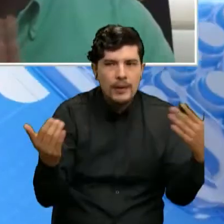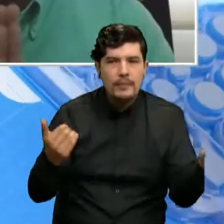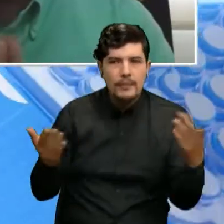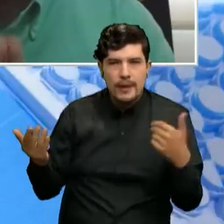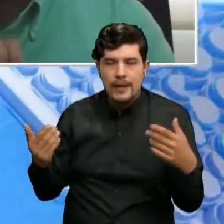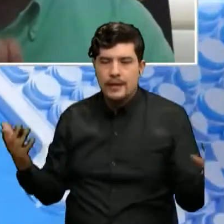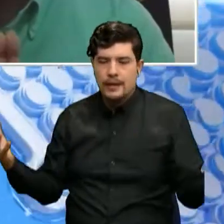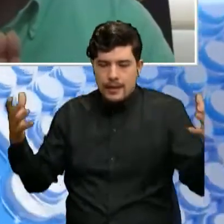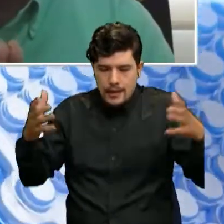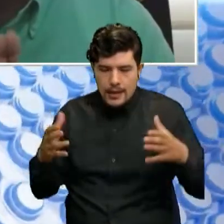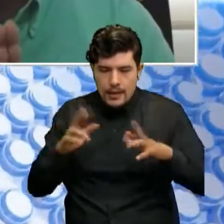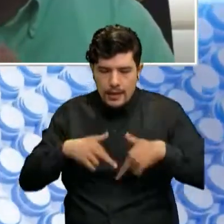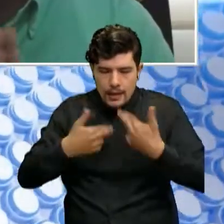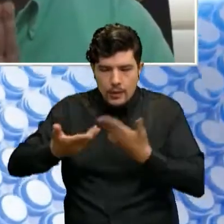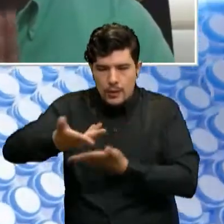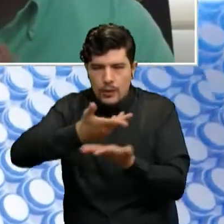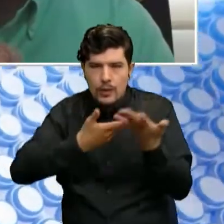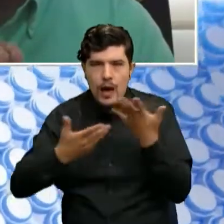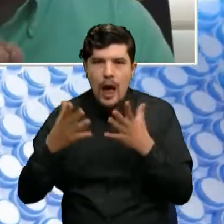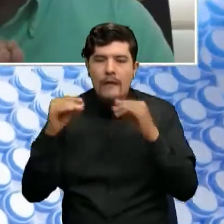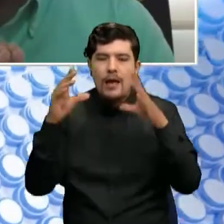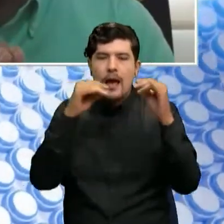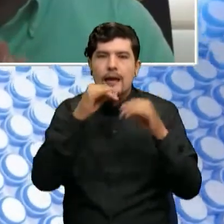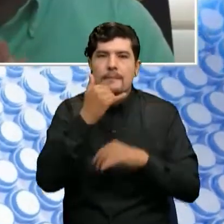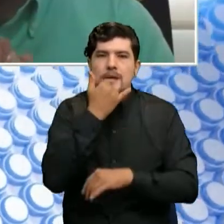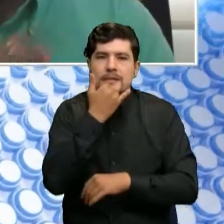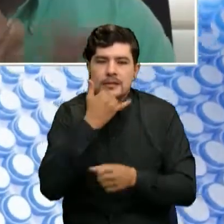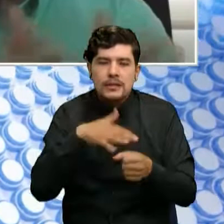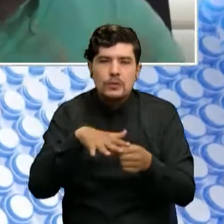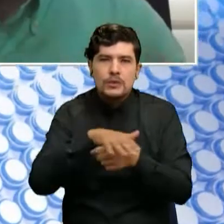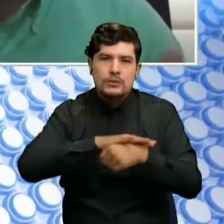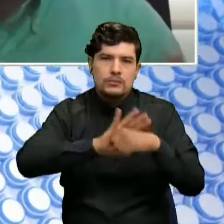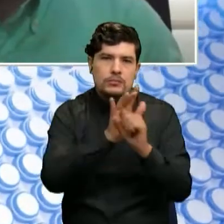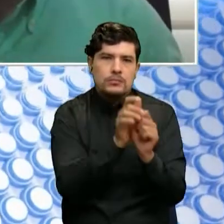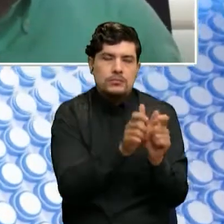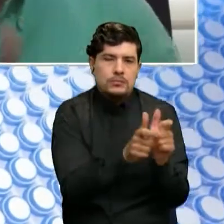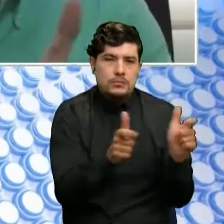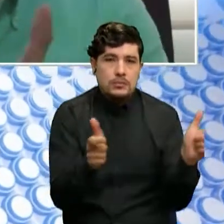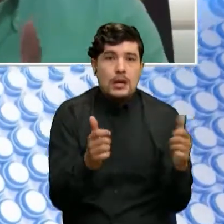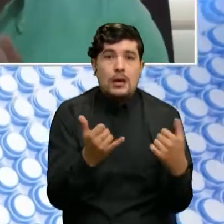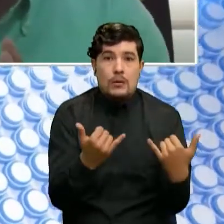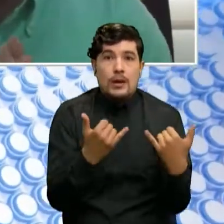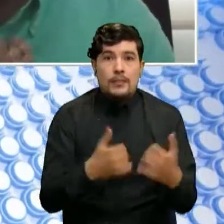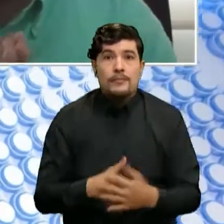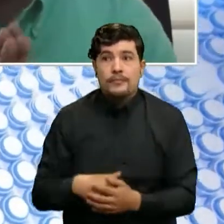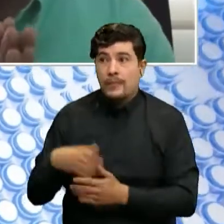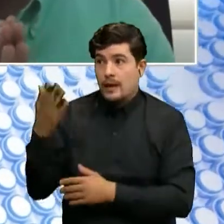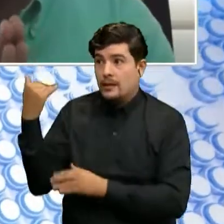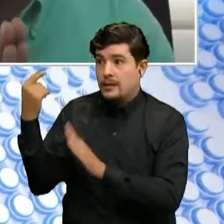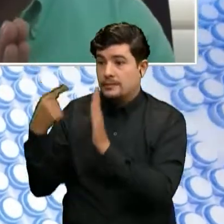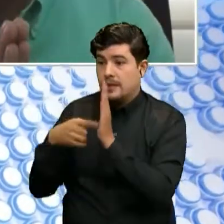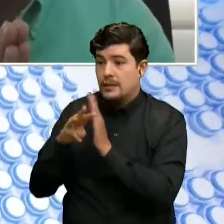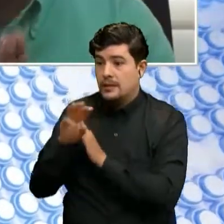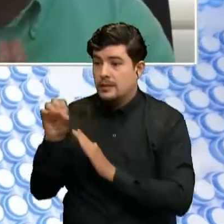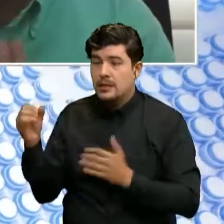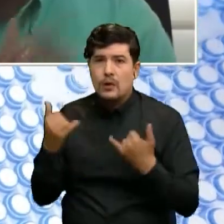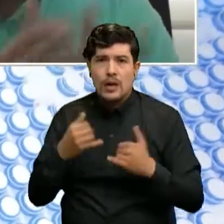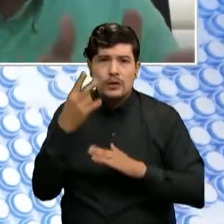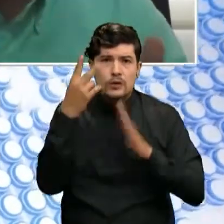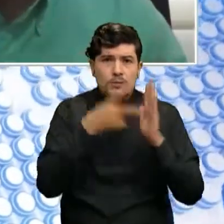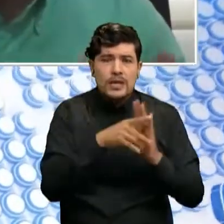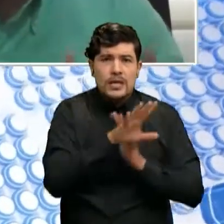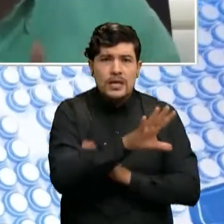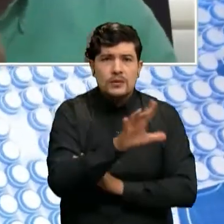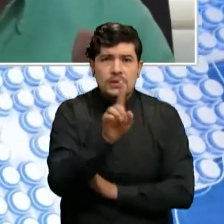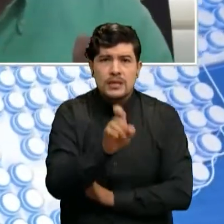departamento de Santander, el comportamiento de la pandemia, el número de contagios, mire que de 1.300 pasamos a 2.565